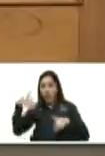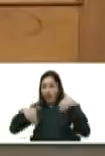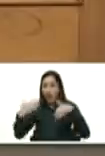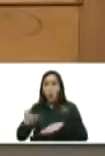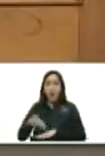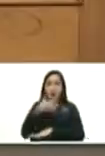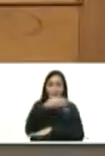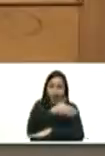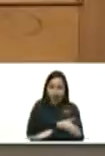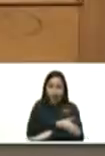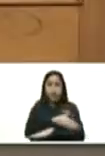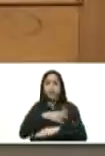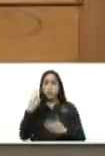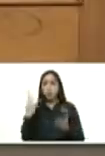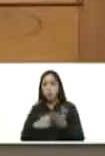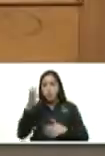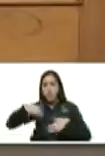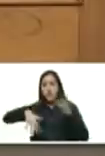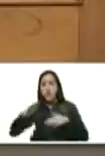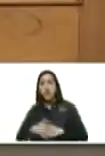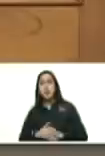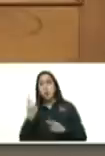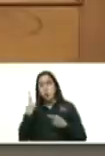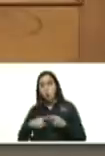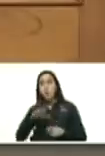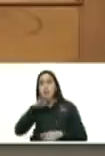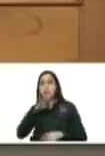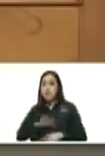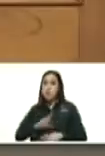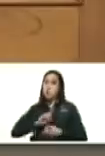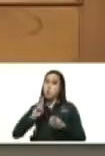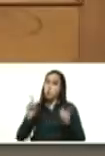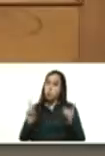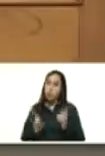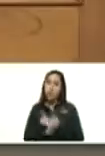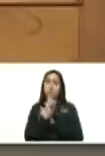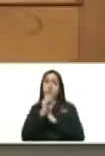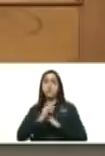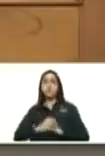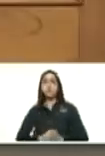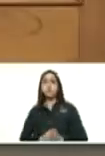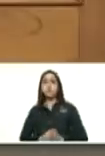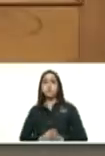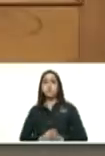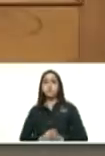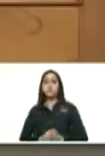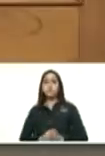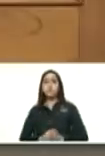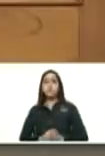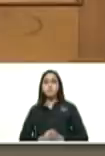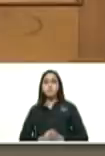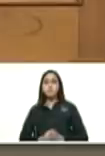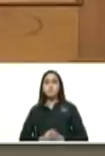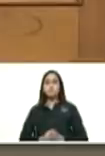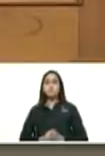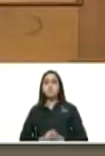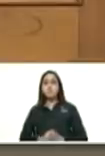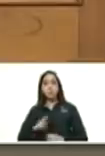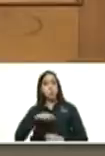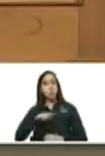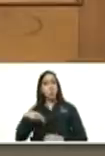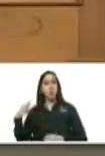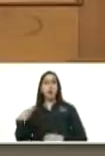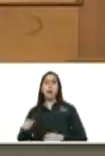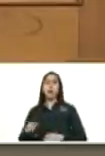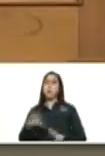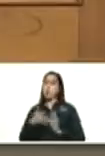de la asamblea nacional del 2015 otra historia hubiera acontecido no hubiéramos tenido que